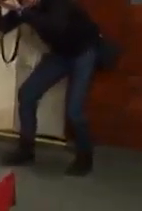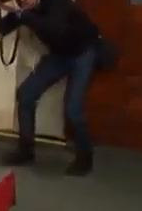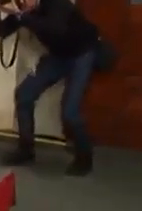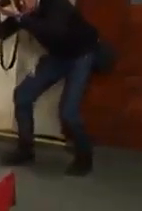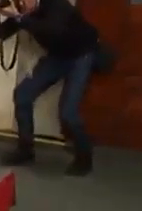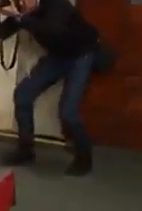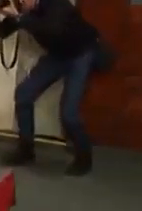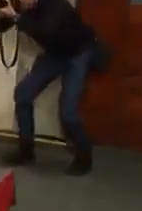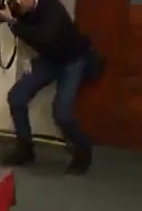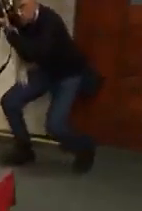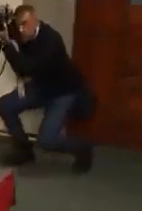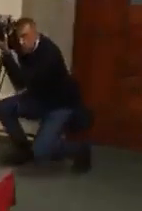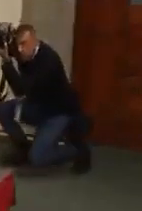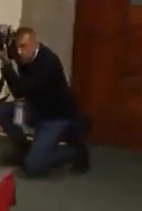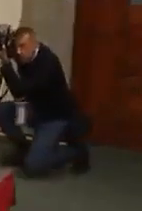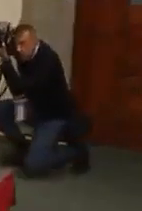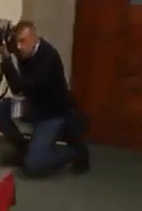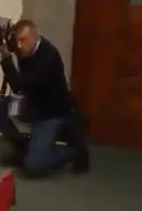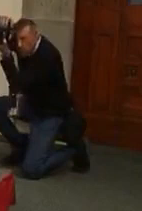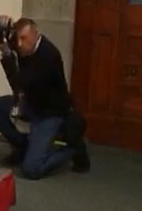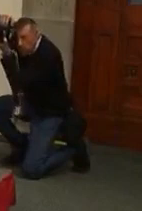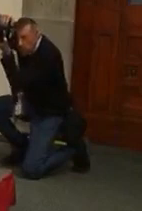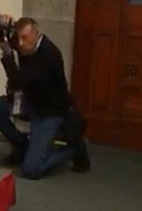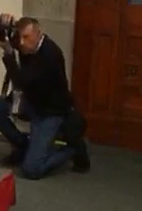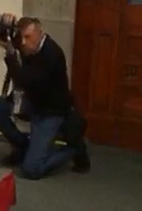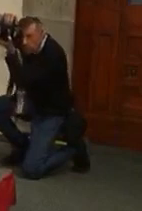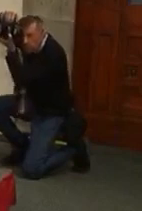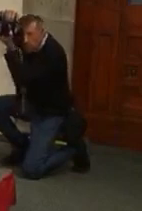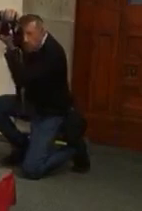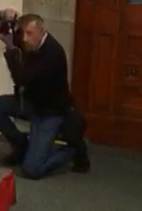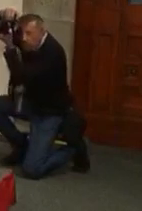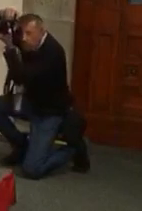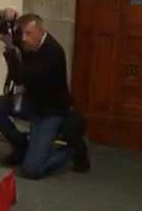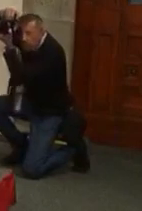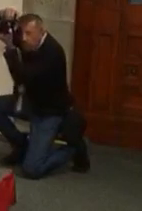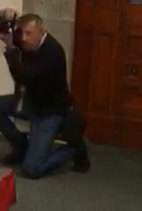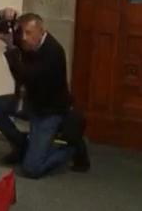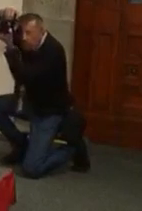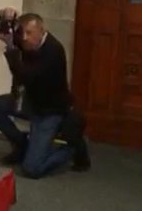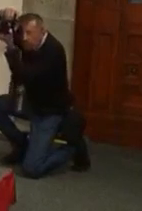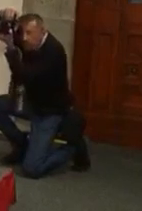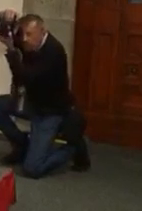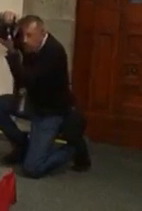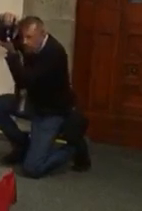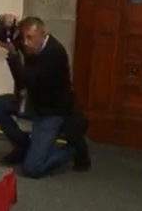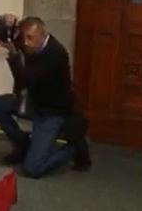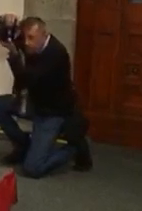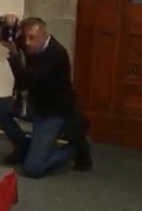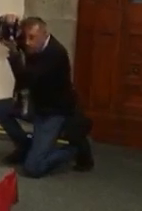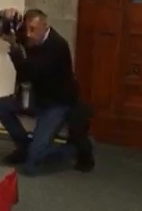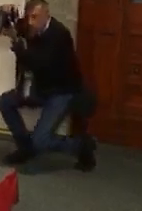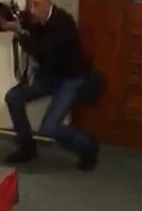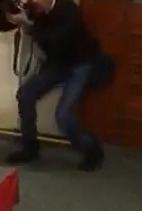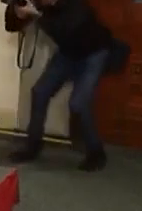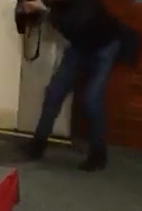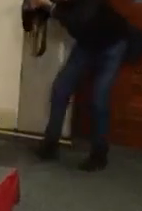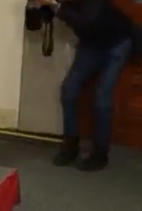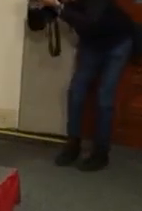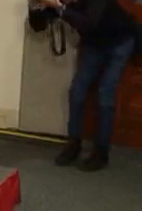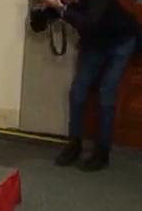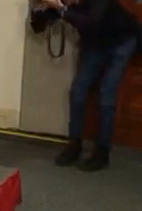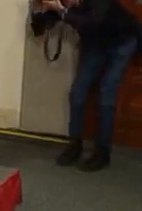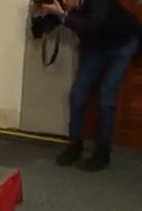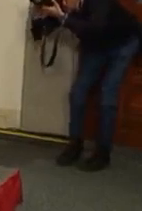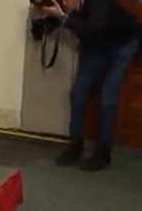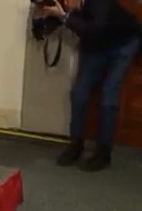A todos los trabajadores, periodistas, fotógrafos, a